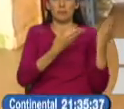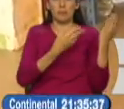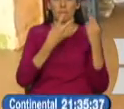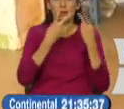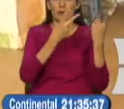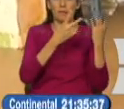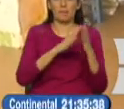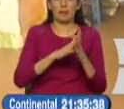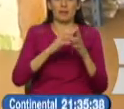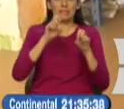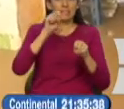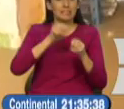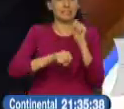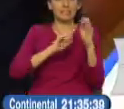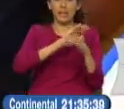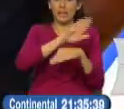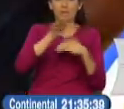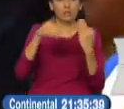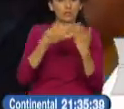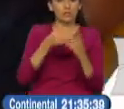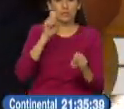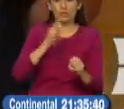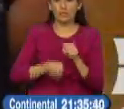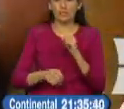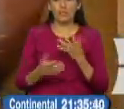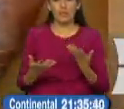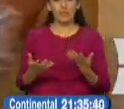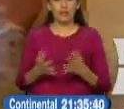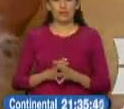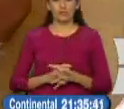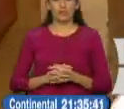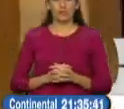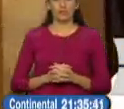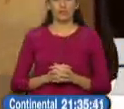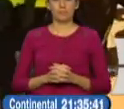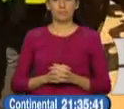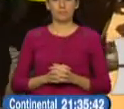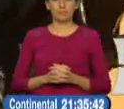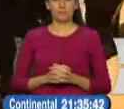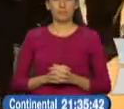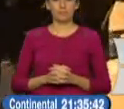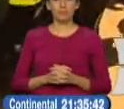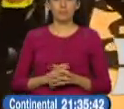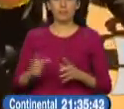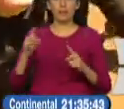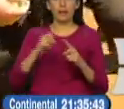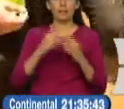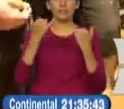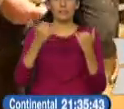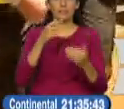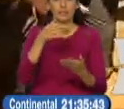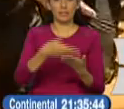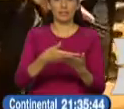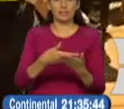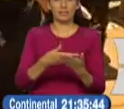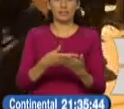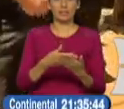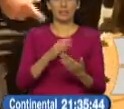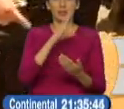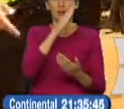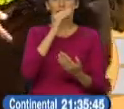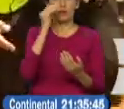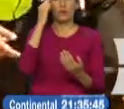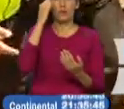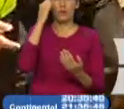las máquinas se le han dañado y así un sinnúmero de todos los negocios han estado al fracaso. Hasta el sitio llegó el presidente de la República, Rafael